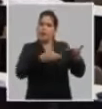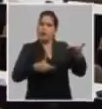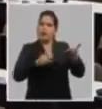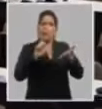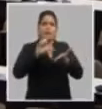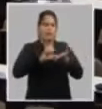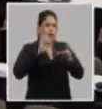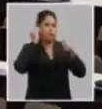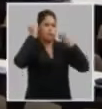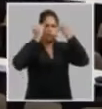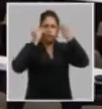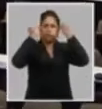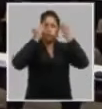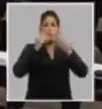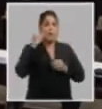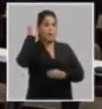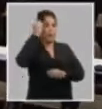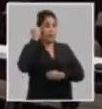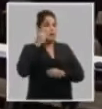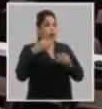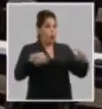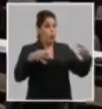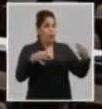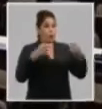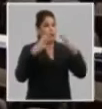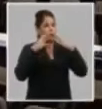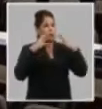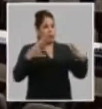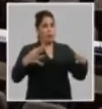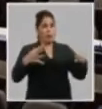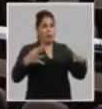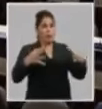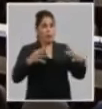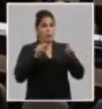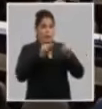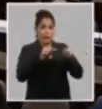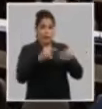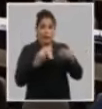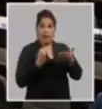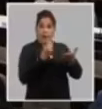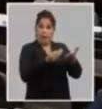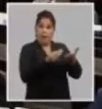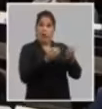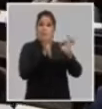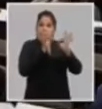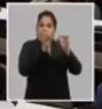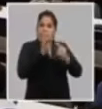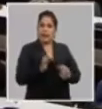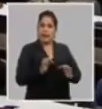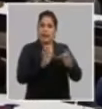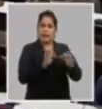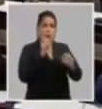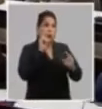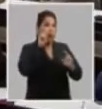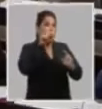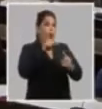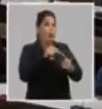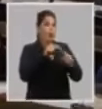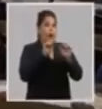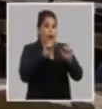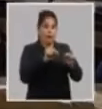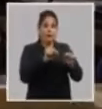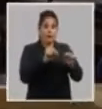central al que consideró un documento programático que refleja con precisión objetividad